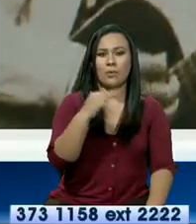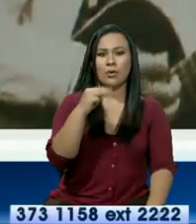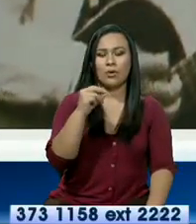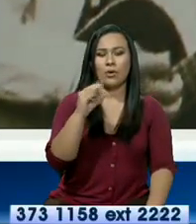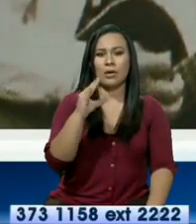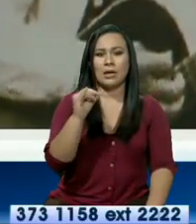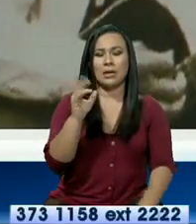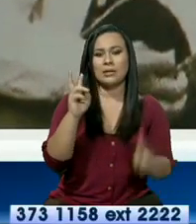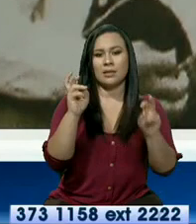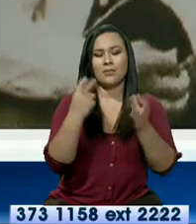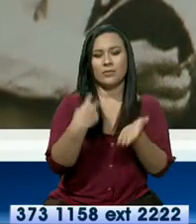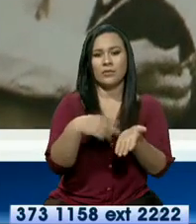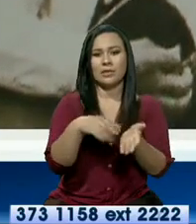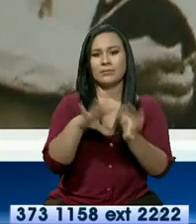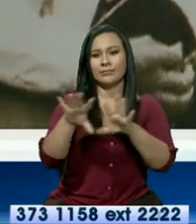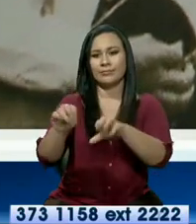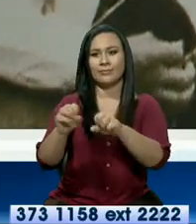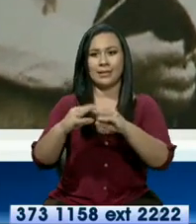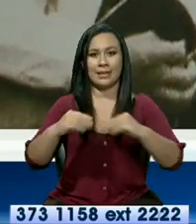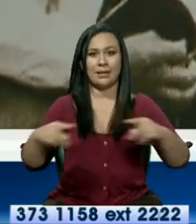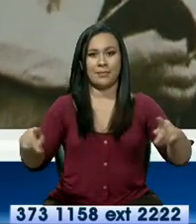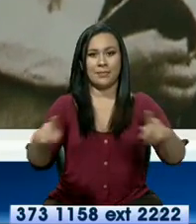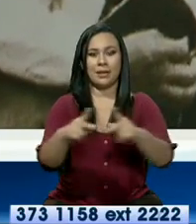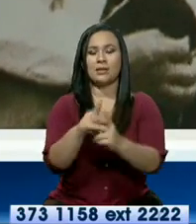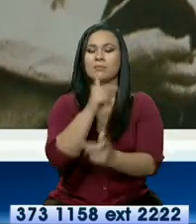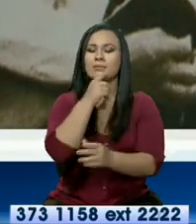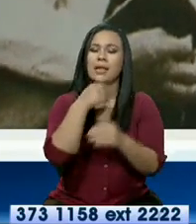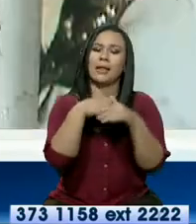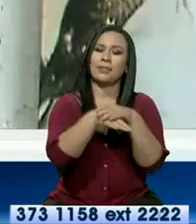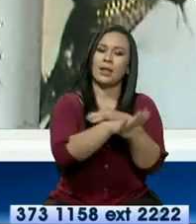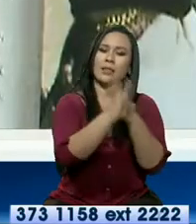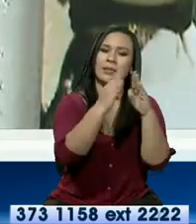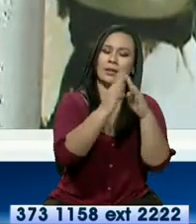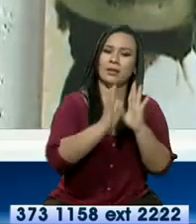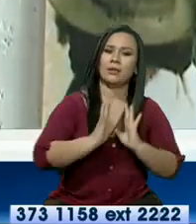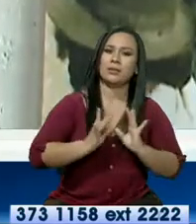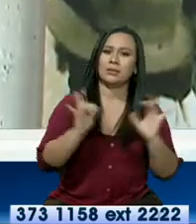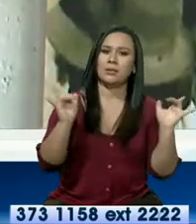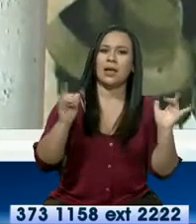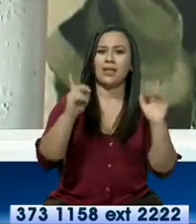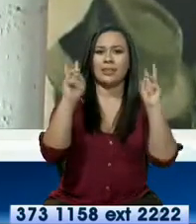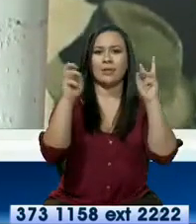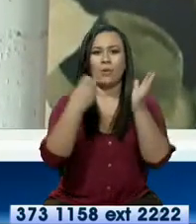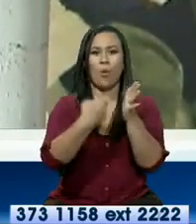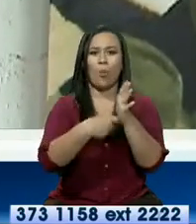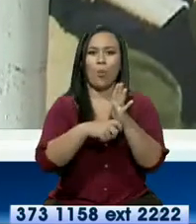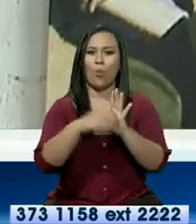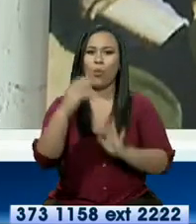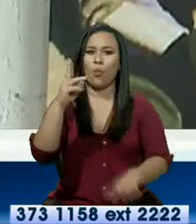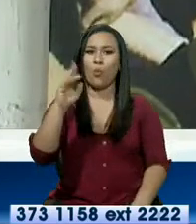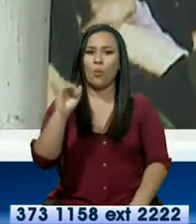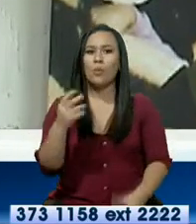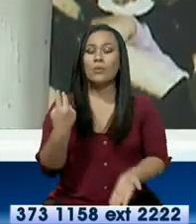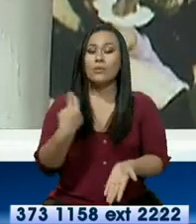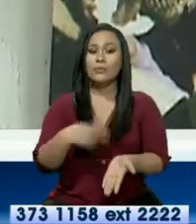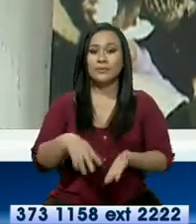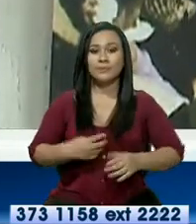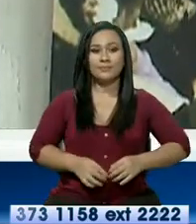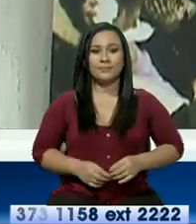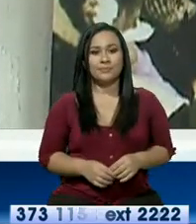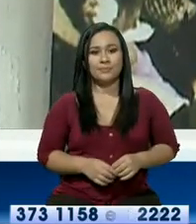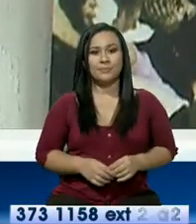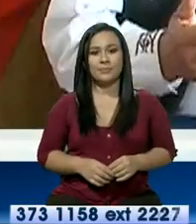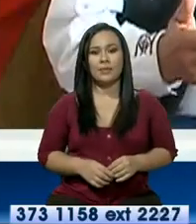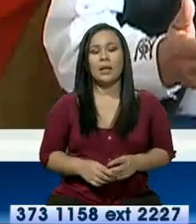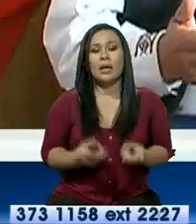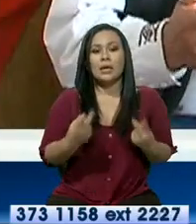de la plaza. Las entradas a las haciendas o huianzas. También tenemos autos festivos como